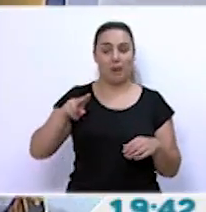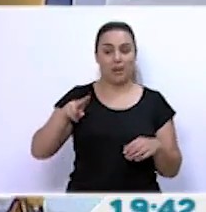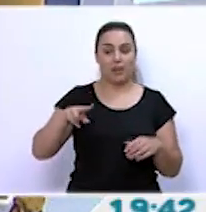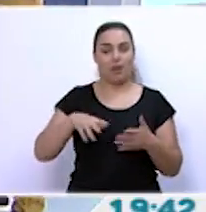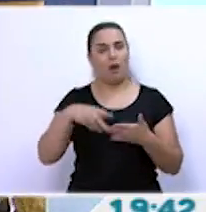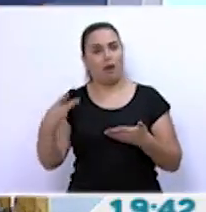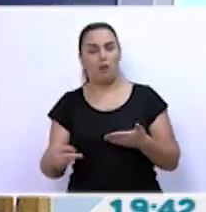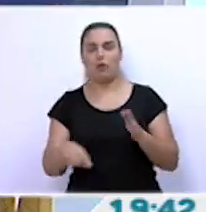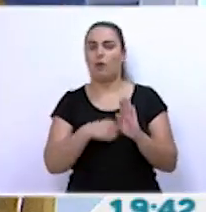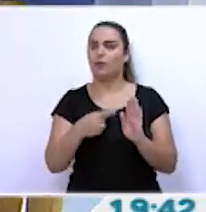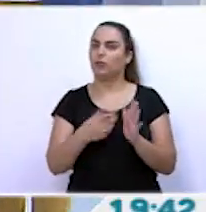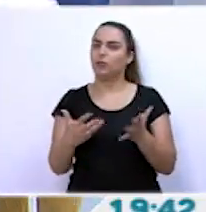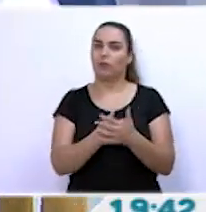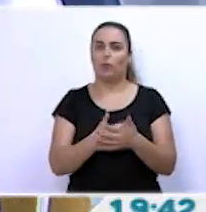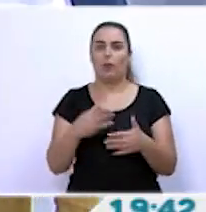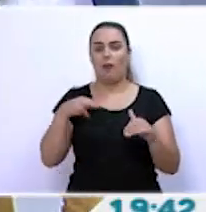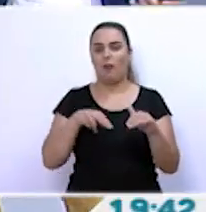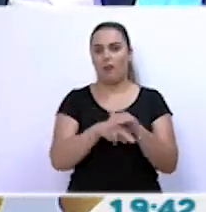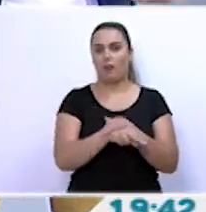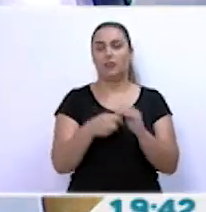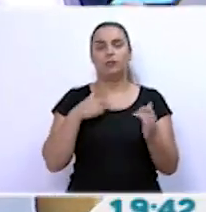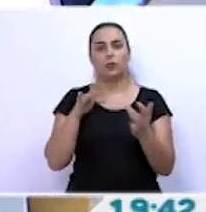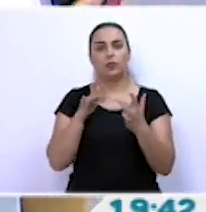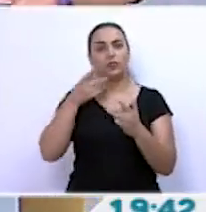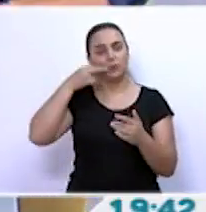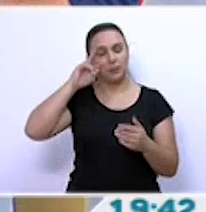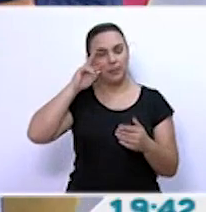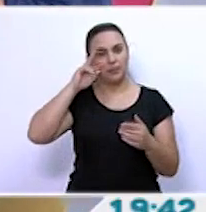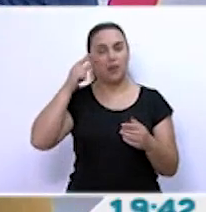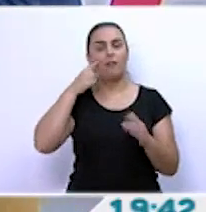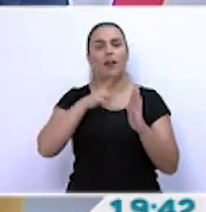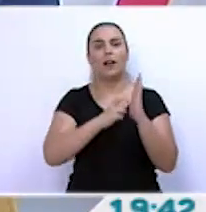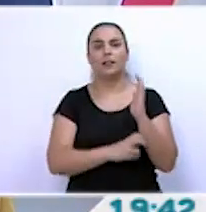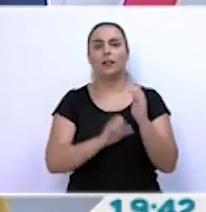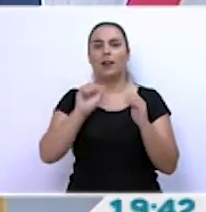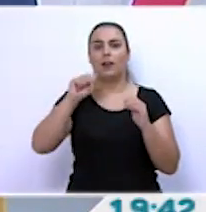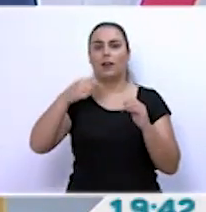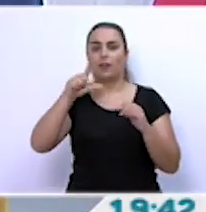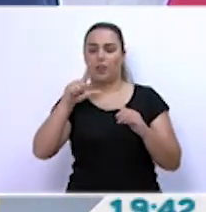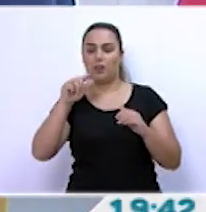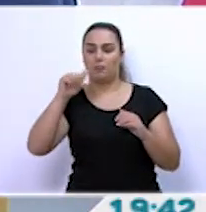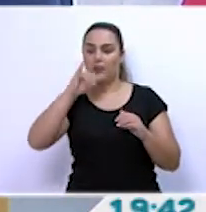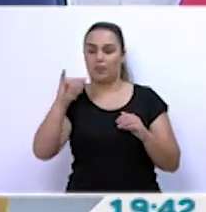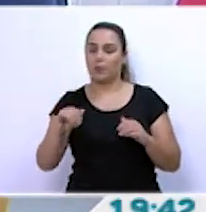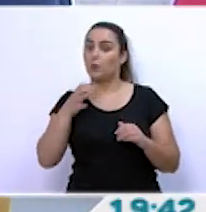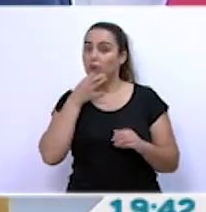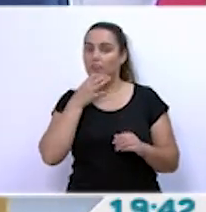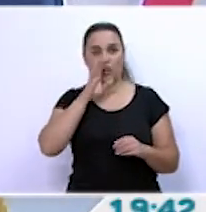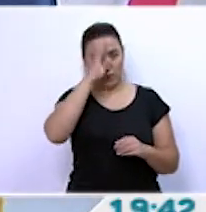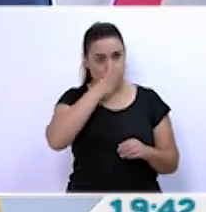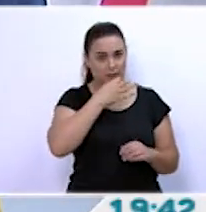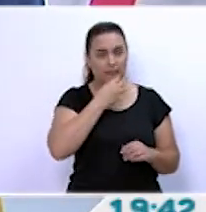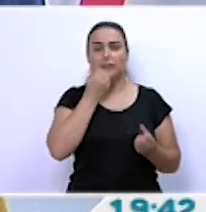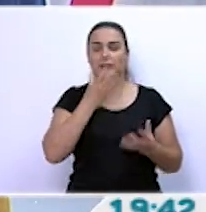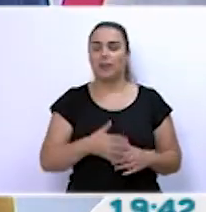completamente todo al garaje. Vamos a hablar con un experto, con un arquitecto. Ángel Méndez, muy buenas tardes. Hola, buenas tardes,